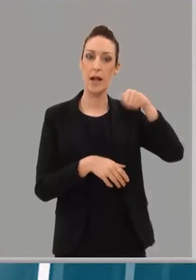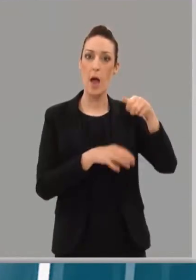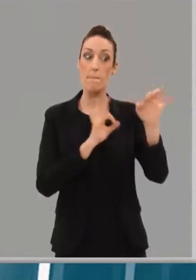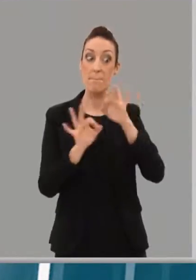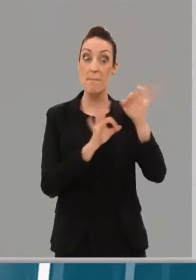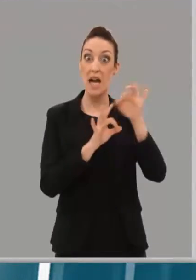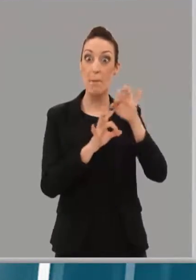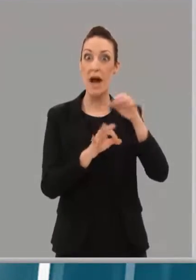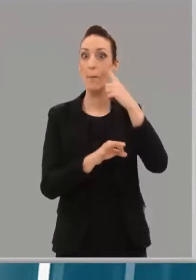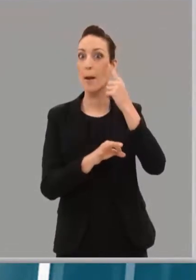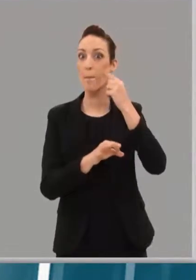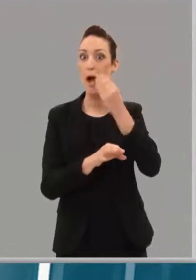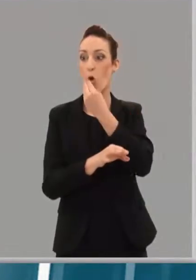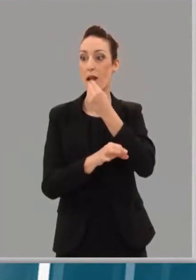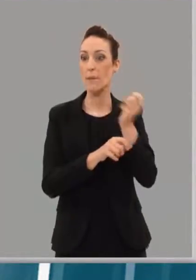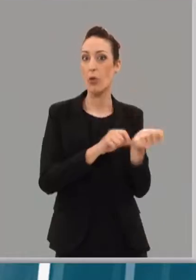el Banco de Alimentos.